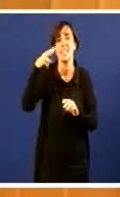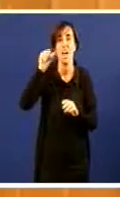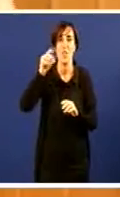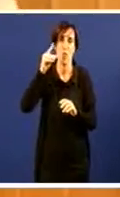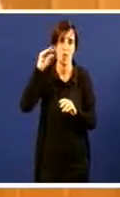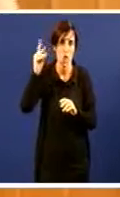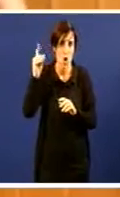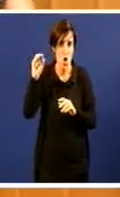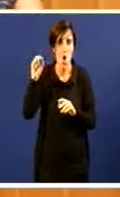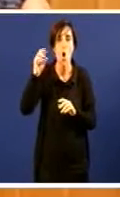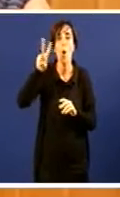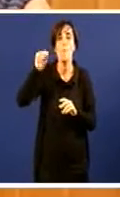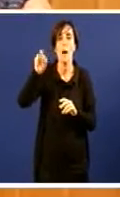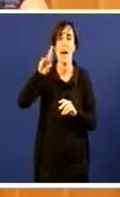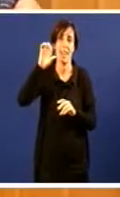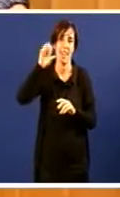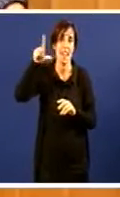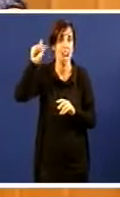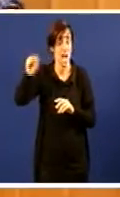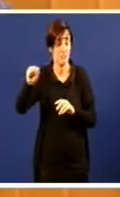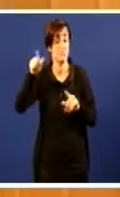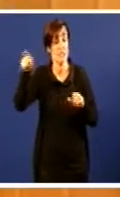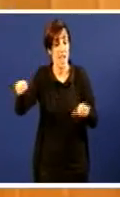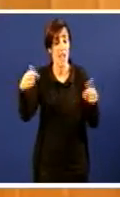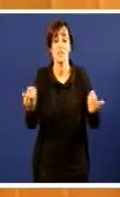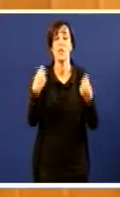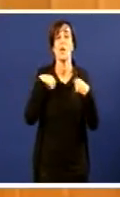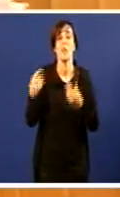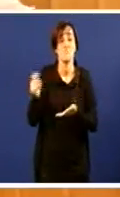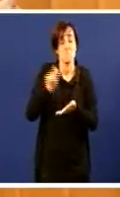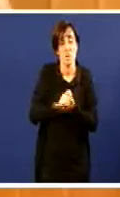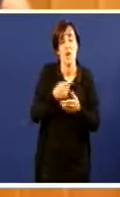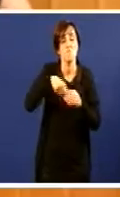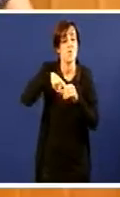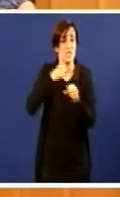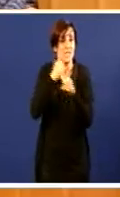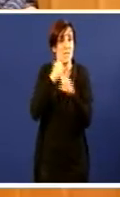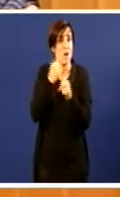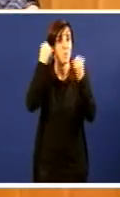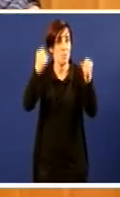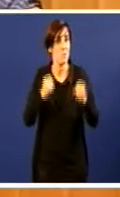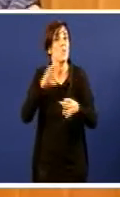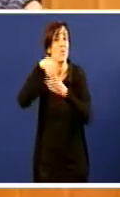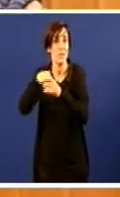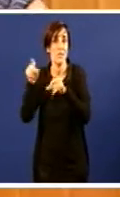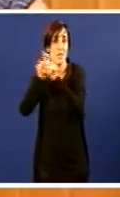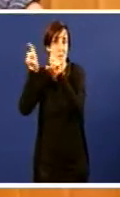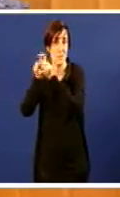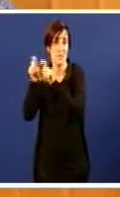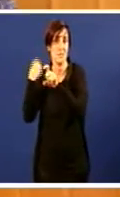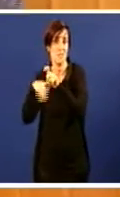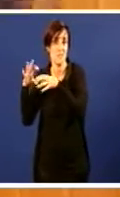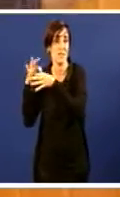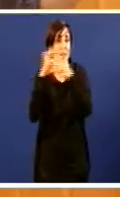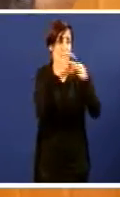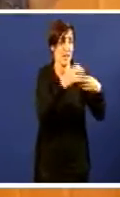tamén sendo recompensado polos seus traballos cun postiño en ENCE, etc. Por lo tanto, cando se fala de romper